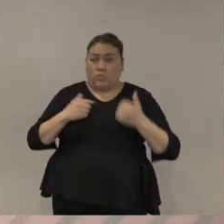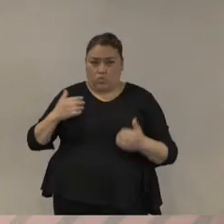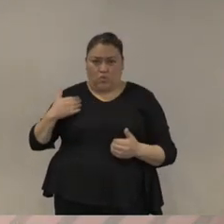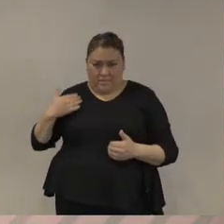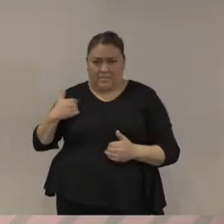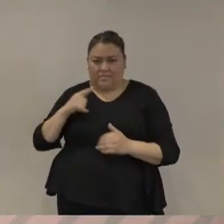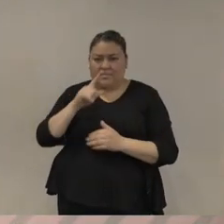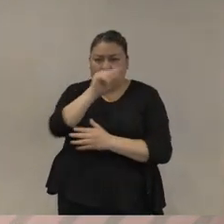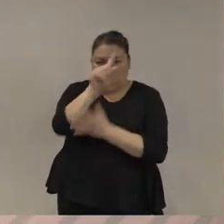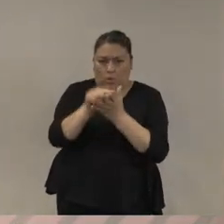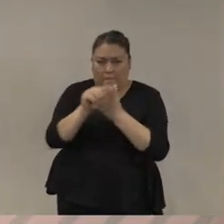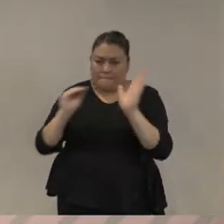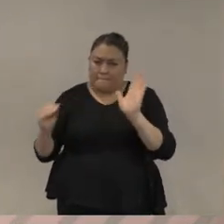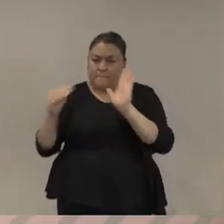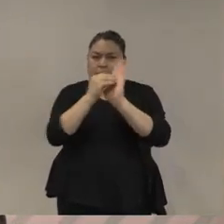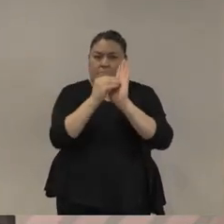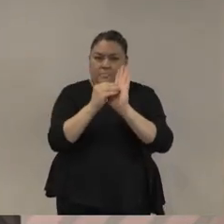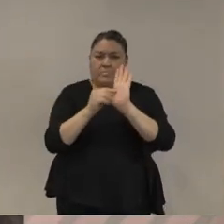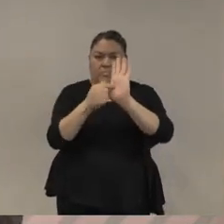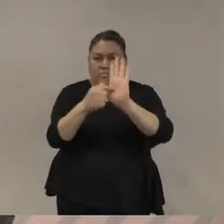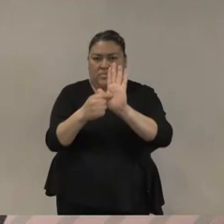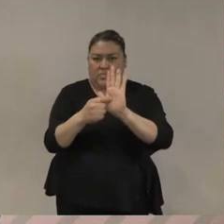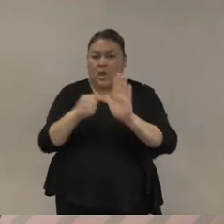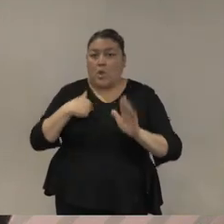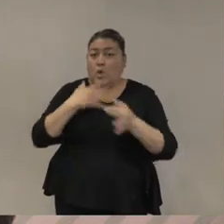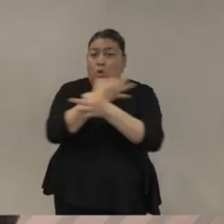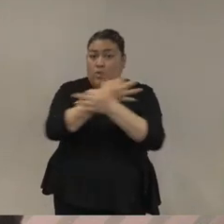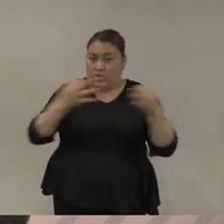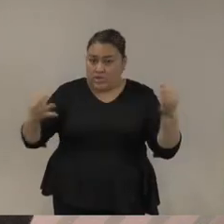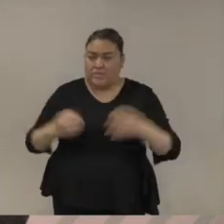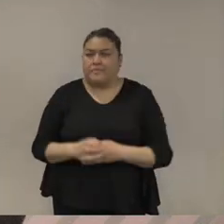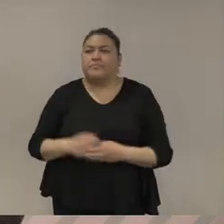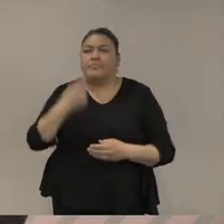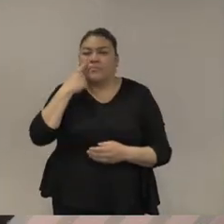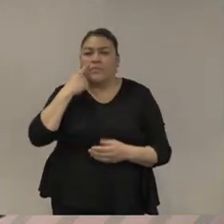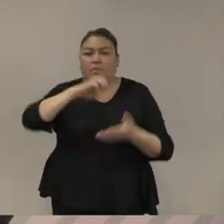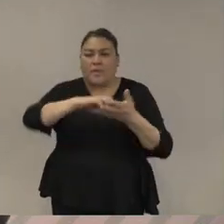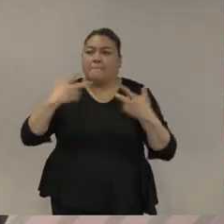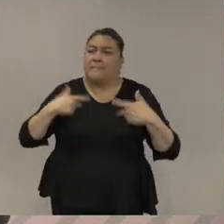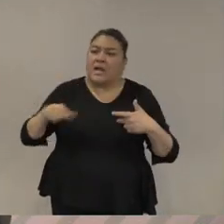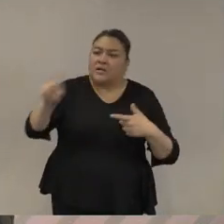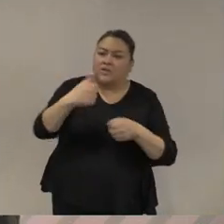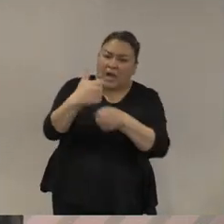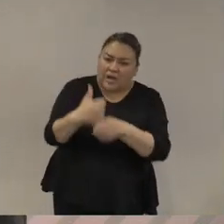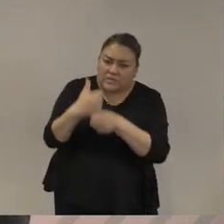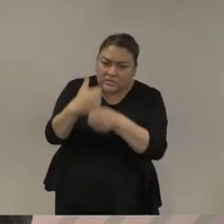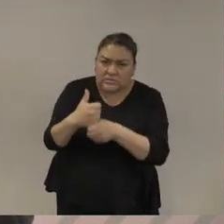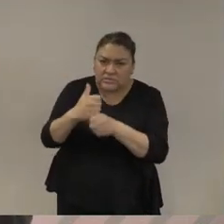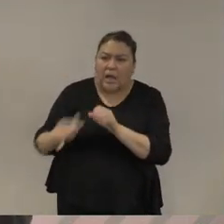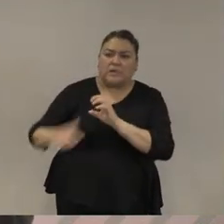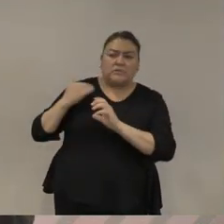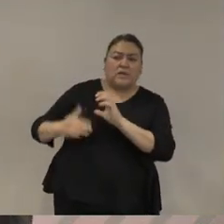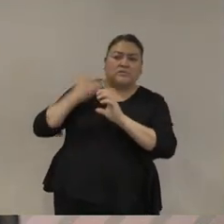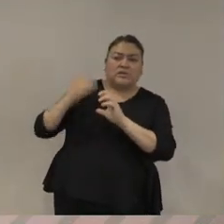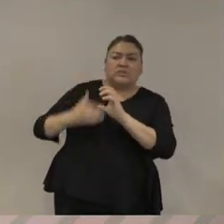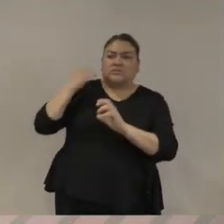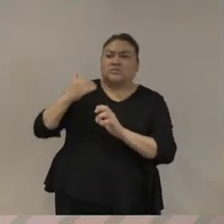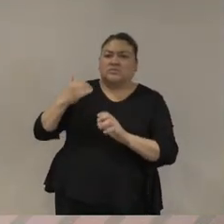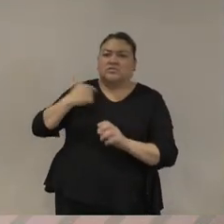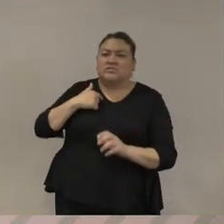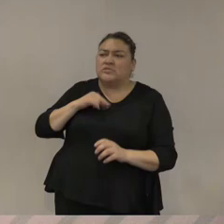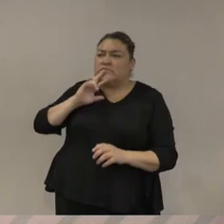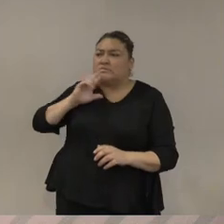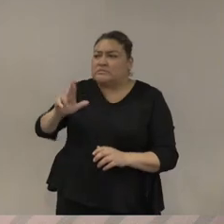que a mí me ha rebasado la capacidad de contestarle a las víctimas que me escriben porque yo ya no sé qué